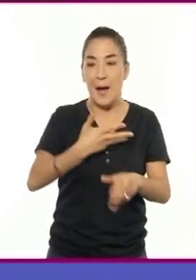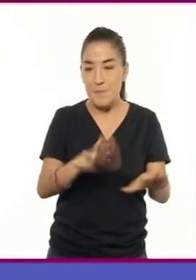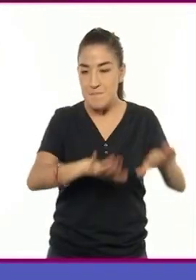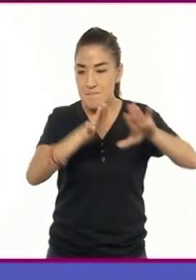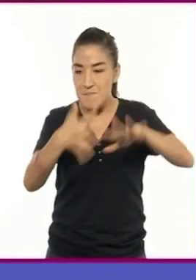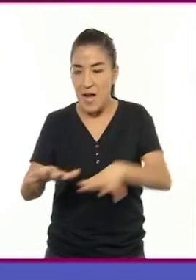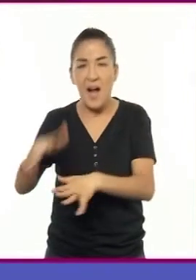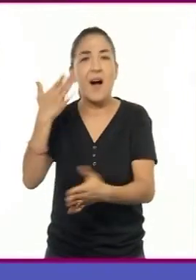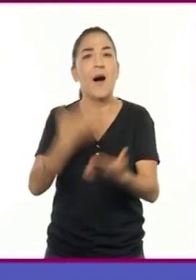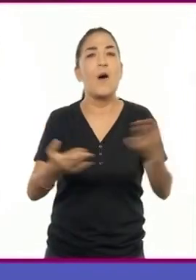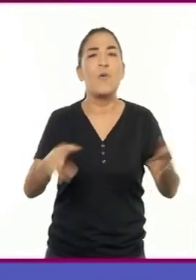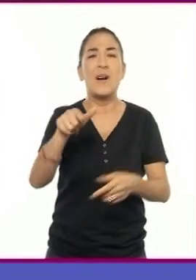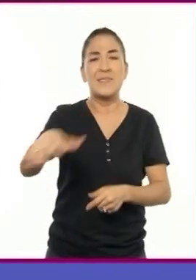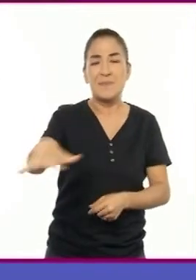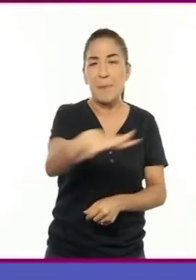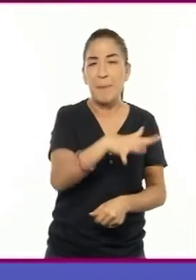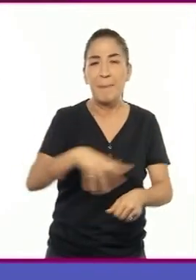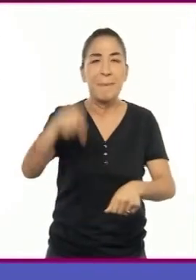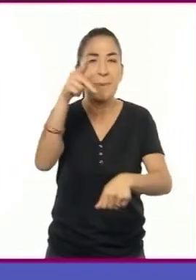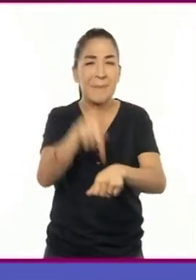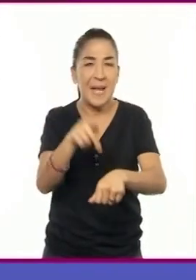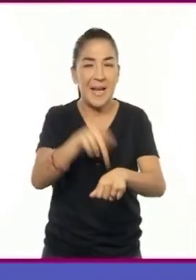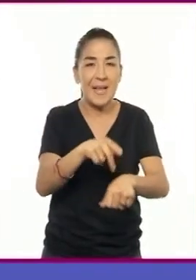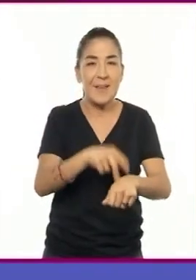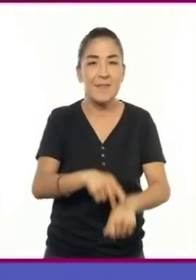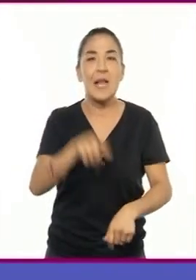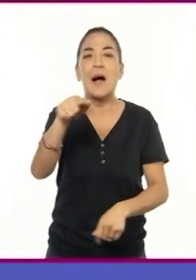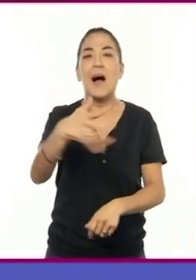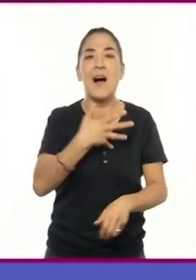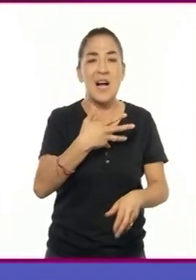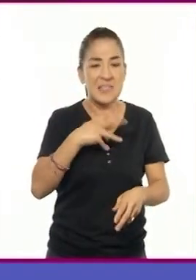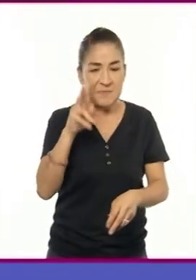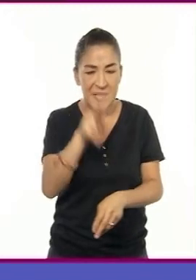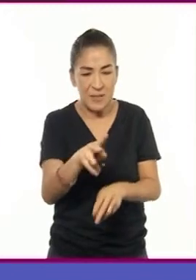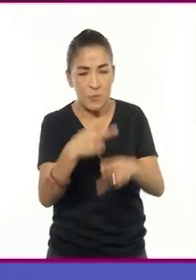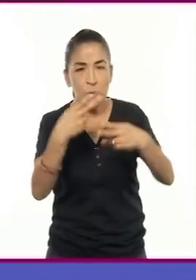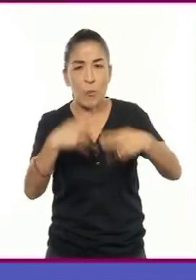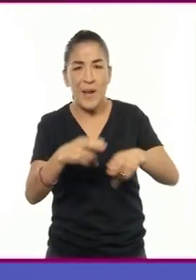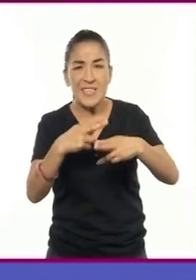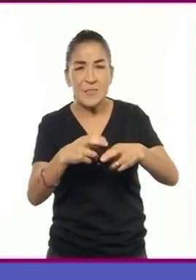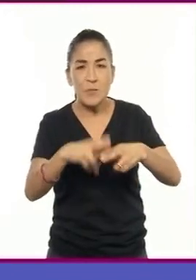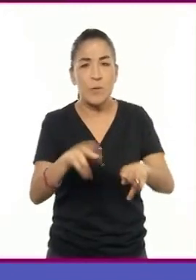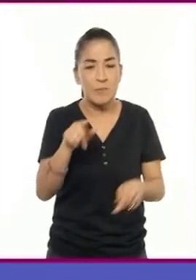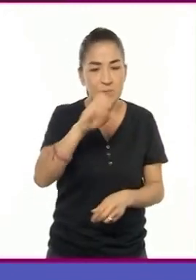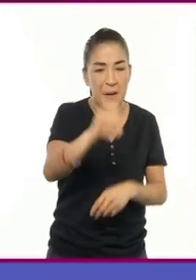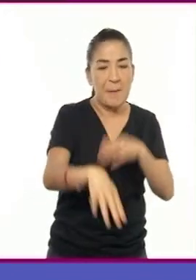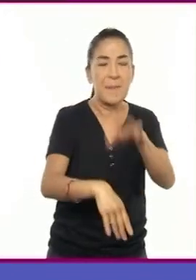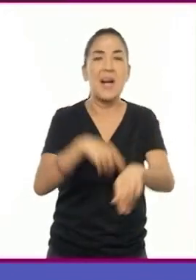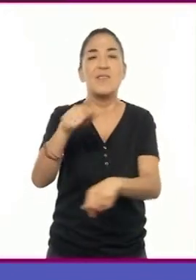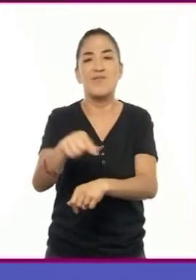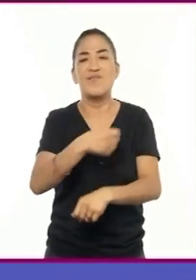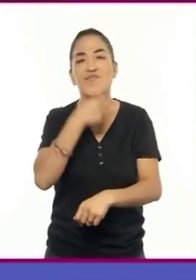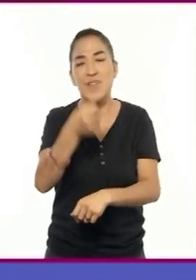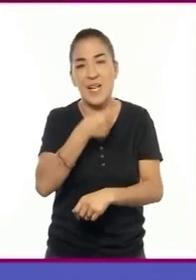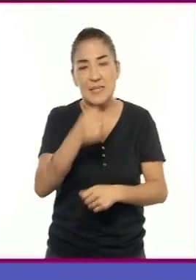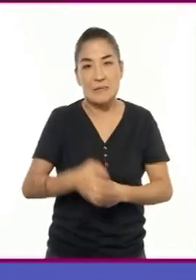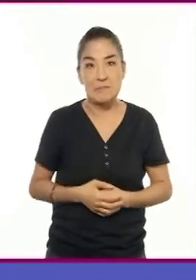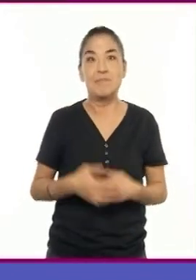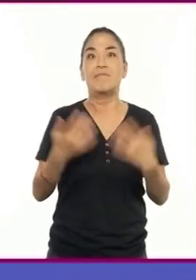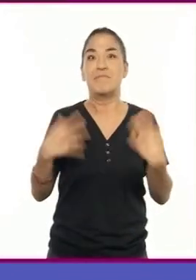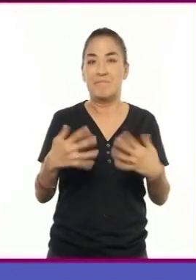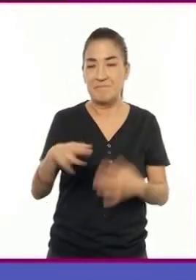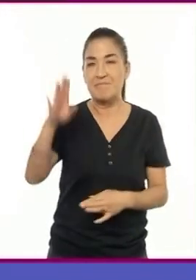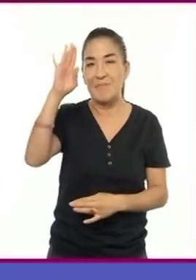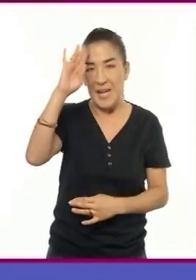ahora había una gran pradera. En una parte, había una pila de huesos. Eran los huesos del viejo. Vaya, vaya, se dijo el